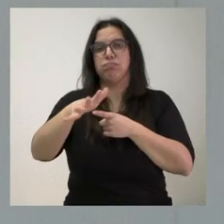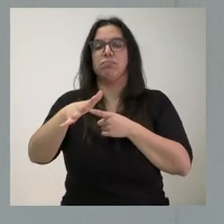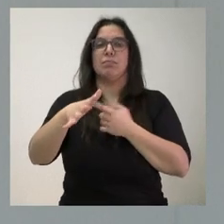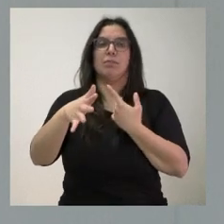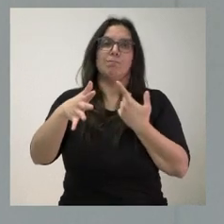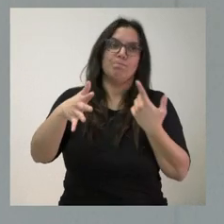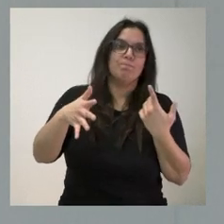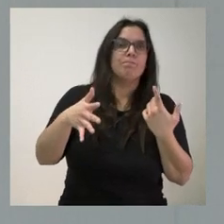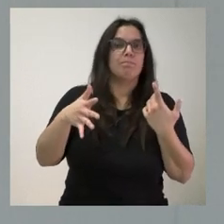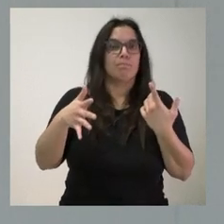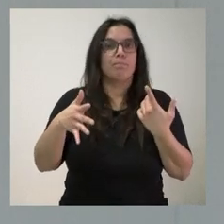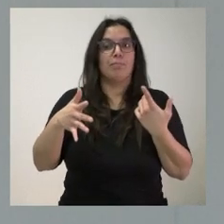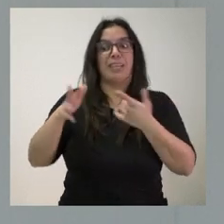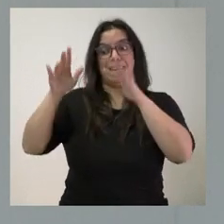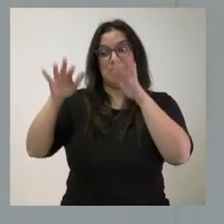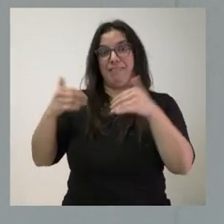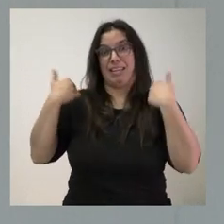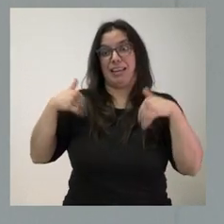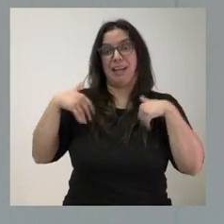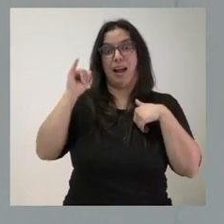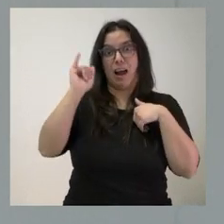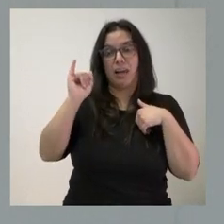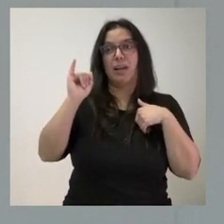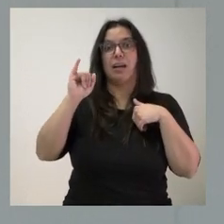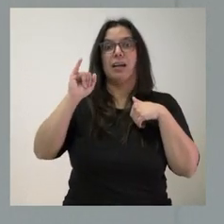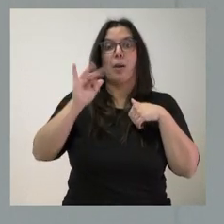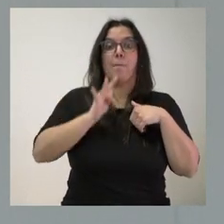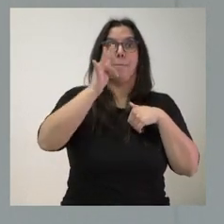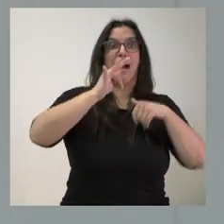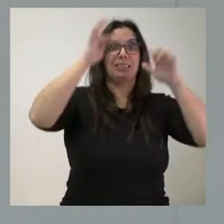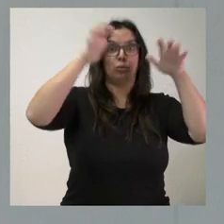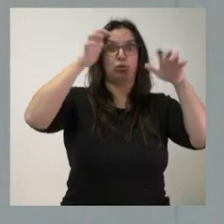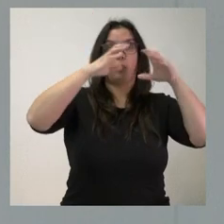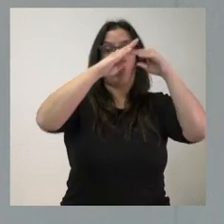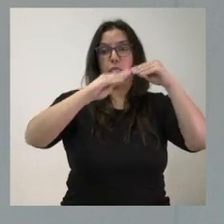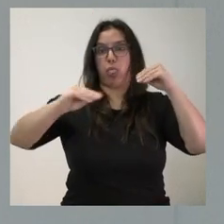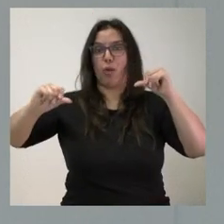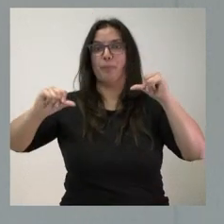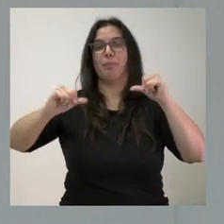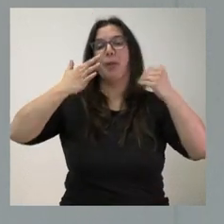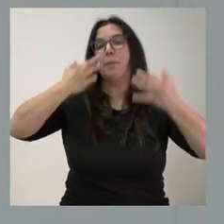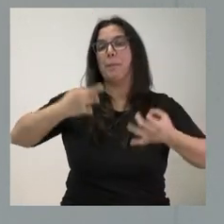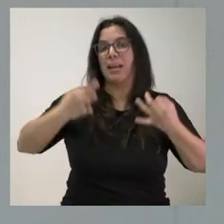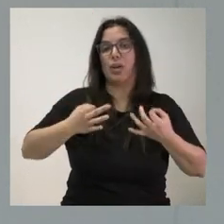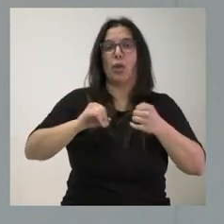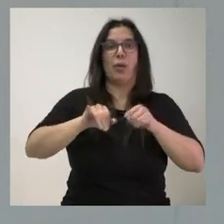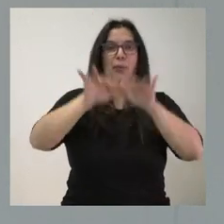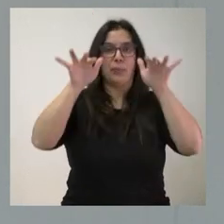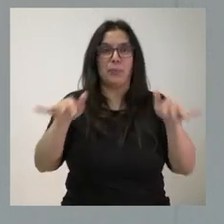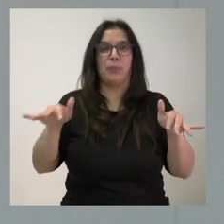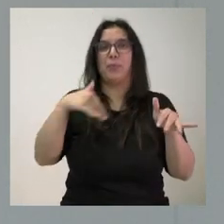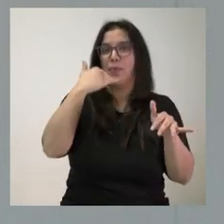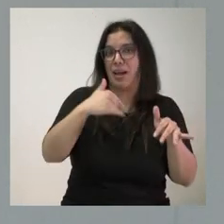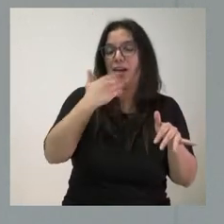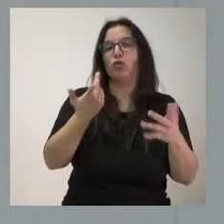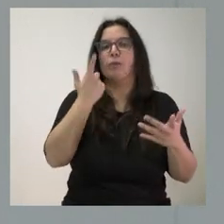gran parte de la nieve que ha caído sobre nuestra comunidad autónoma pueda derretirse y producir algún riesgo de desbordamiento de algún cauce y, por